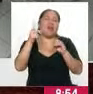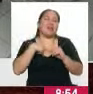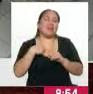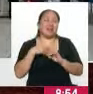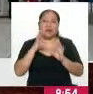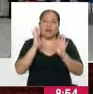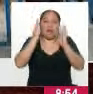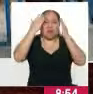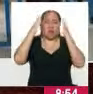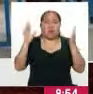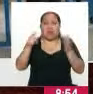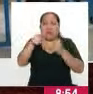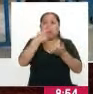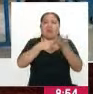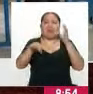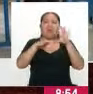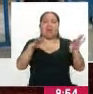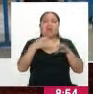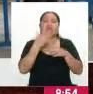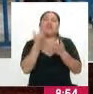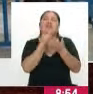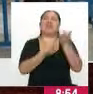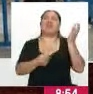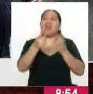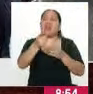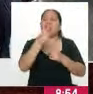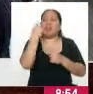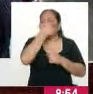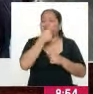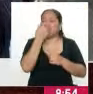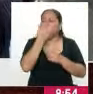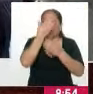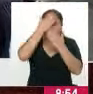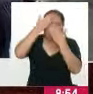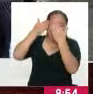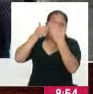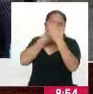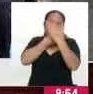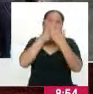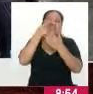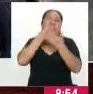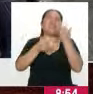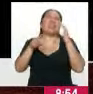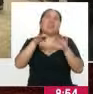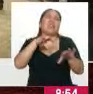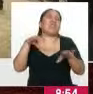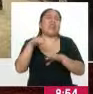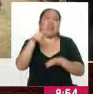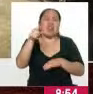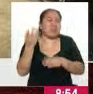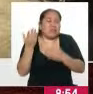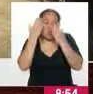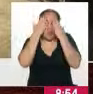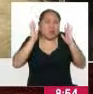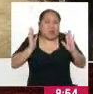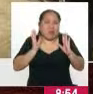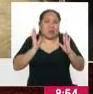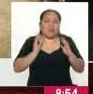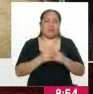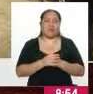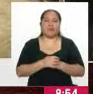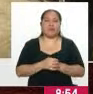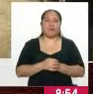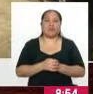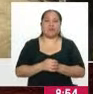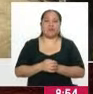de qué es lo que hay, digamos, detrás de los rostros que uno puede ver en los banners, en los paneles que han inundado las ciudades estas